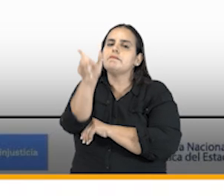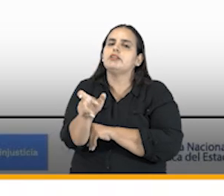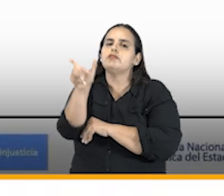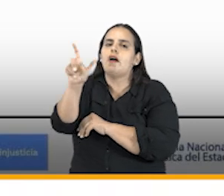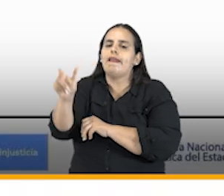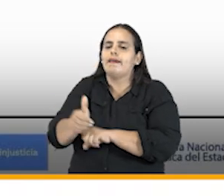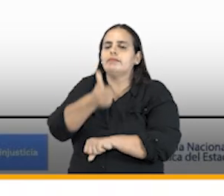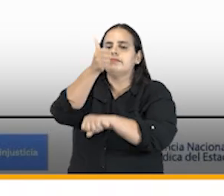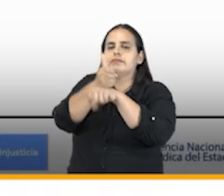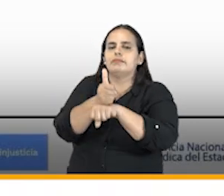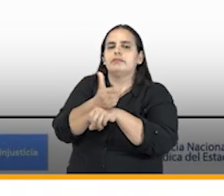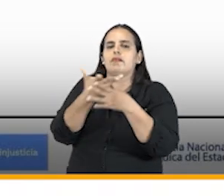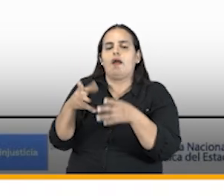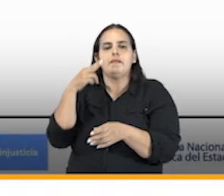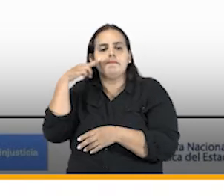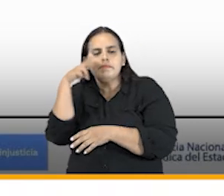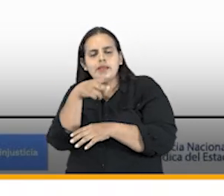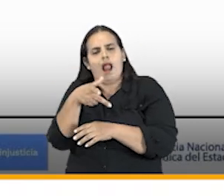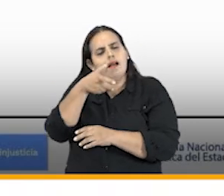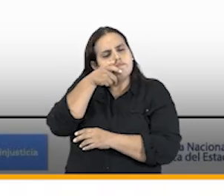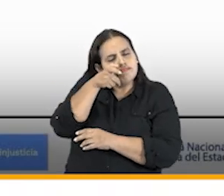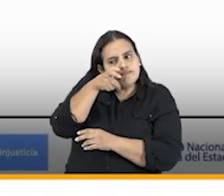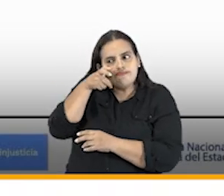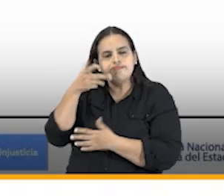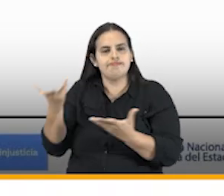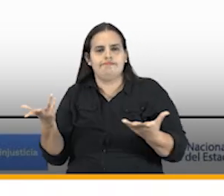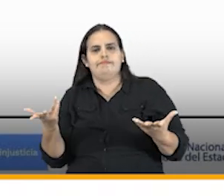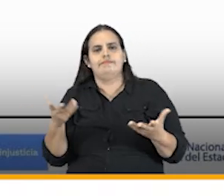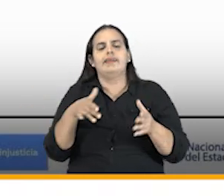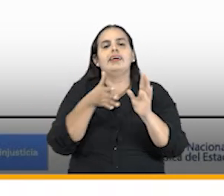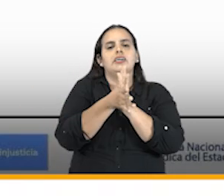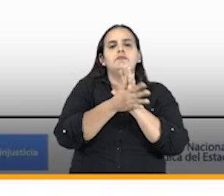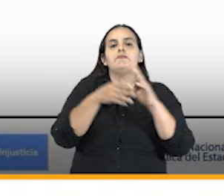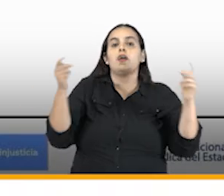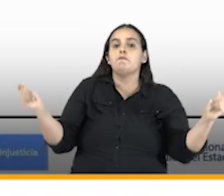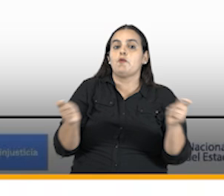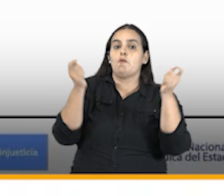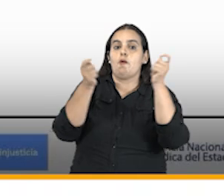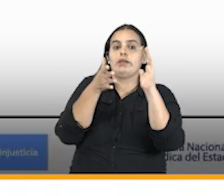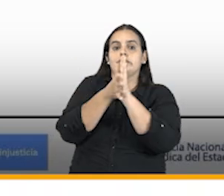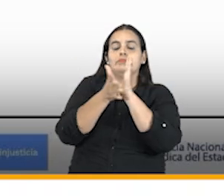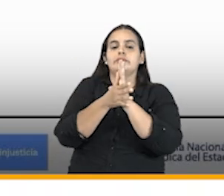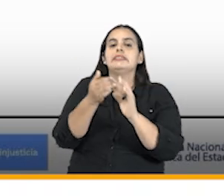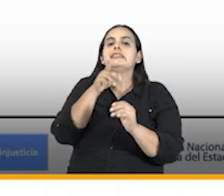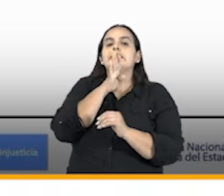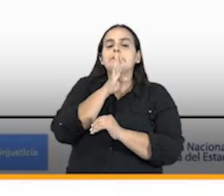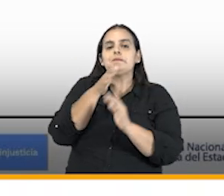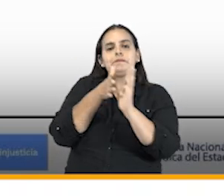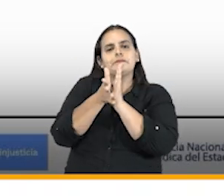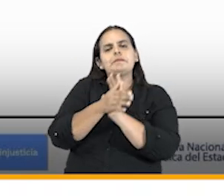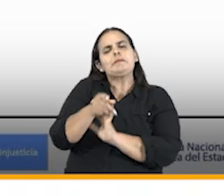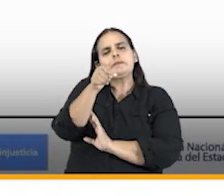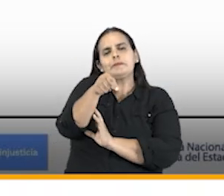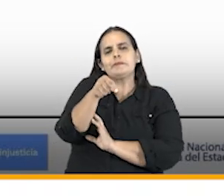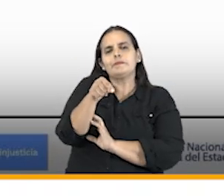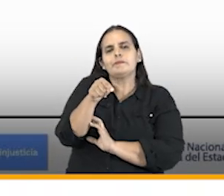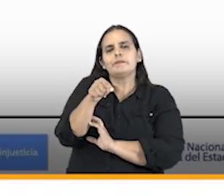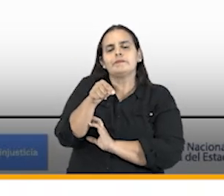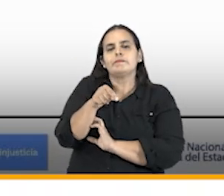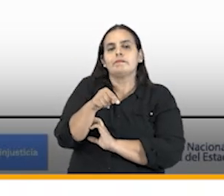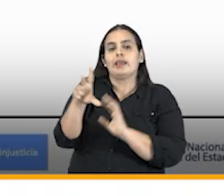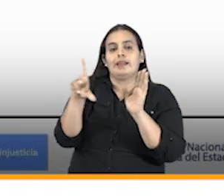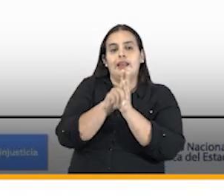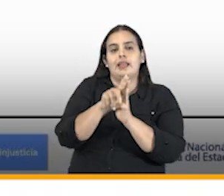dirimir sus conflictos arbitrales también queremos promover la expedición de las sentencias de unificación como ustedes saben con la